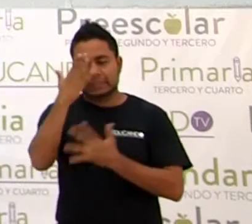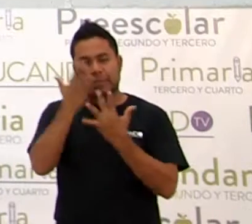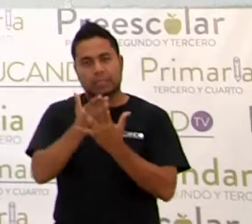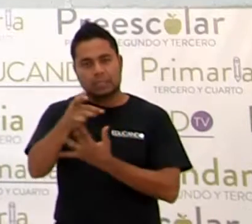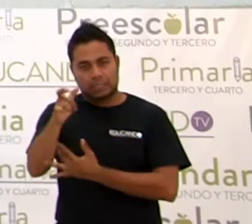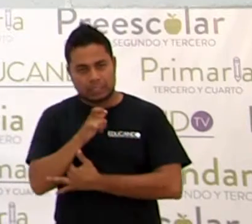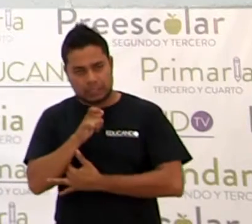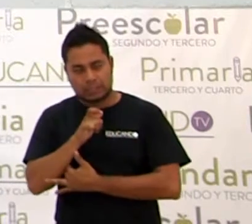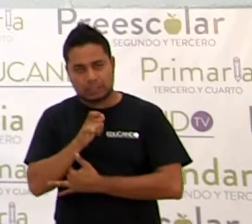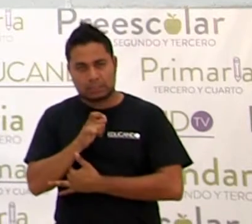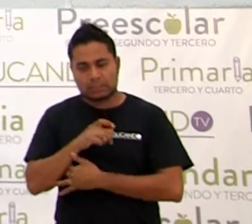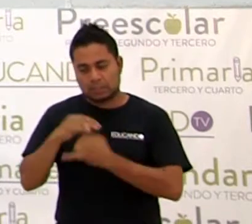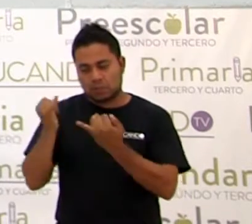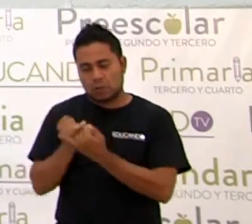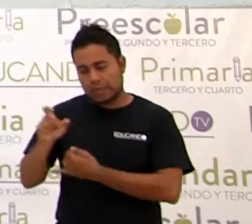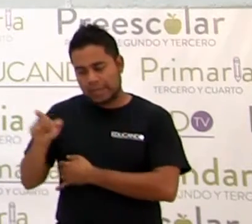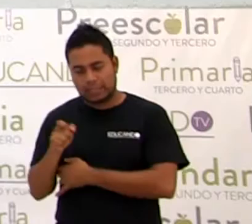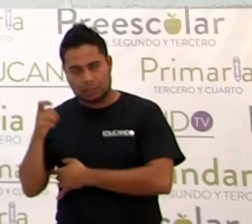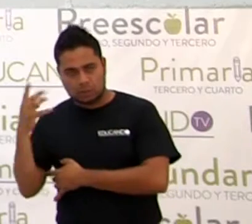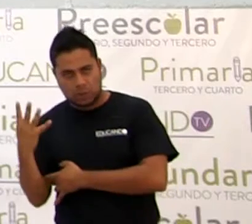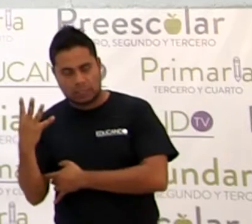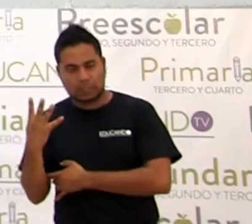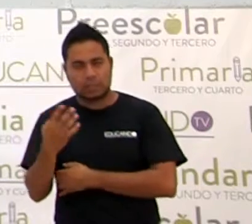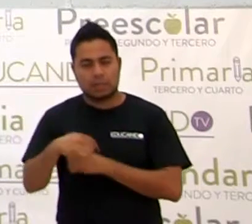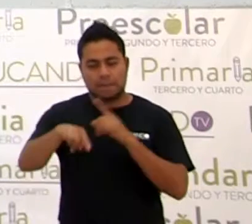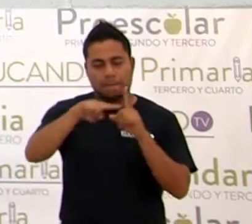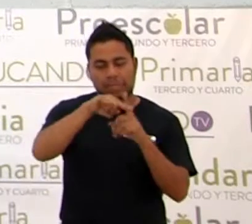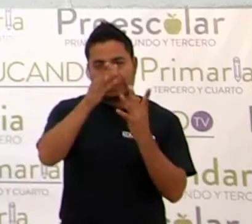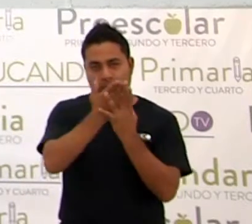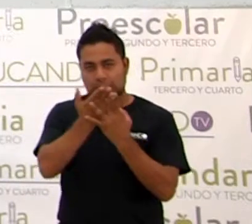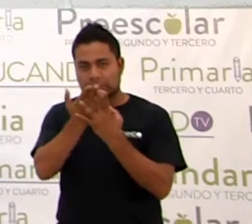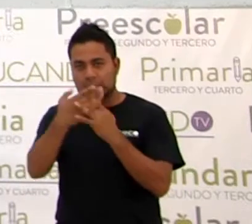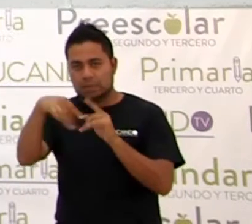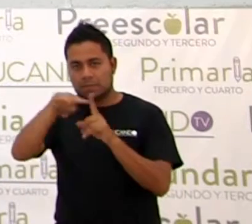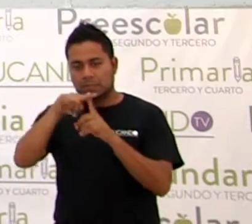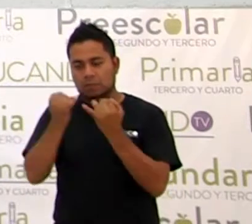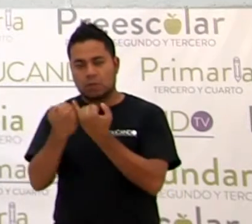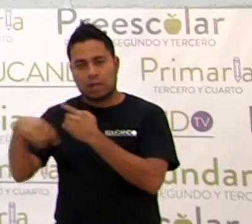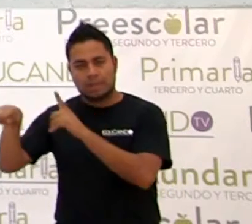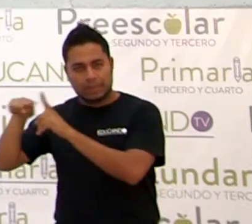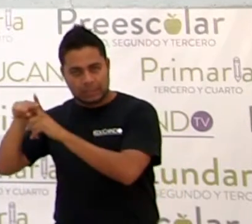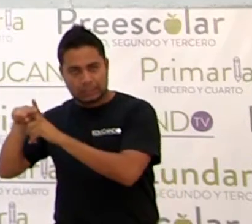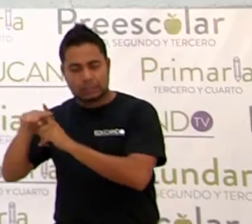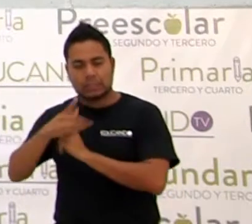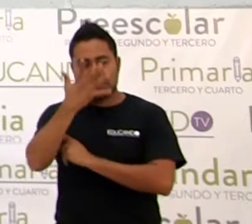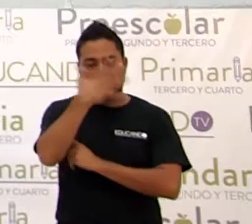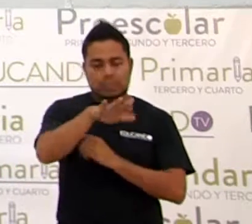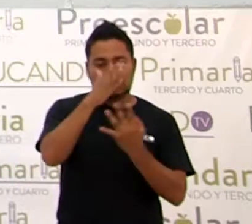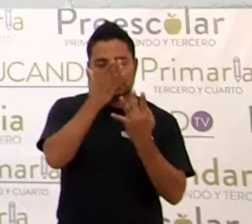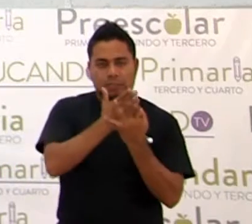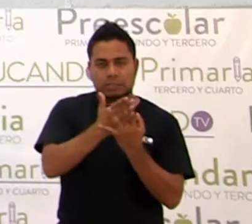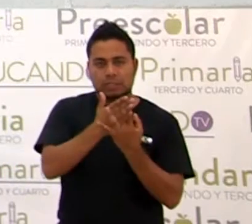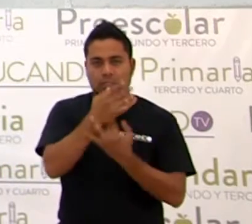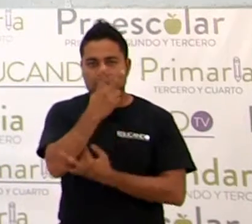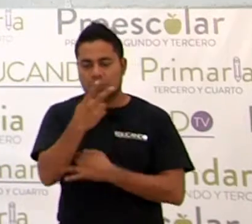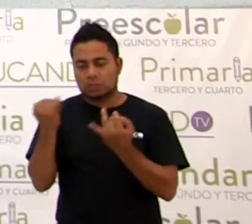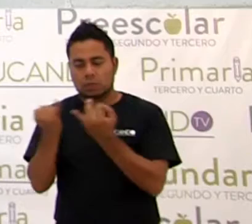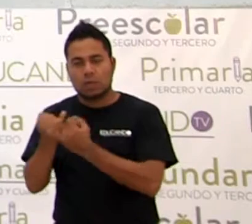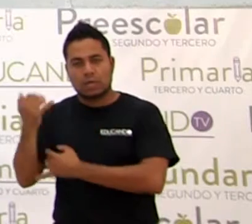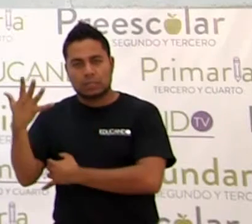X cuarta. Más entre más, más. Diez entre dos, cinco.